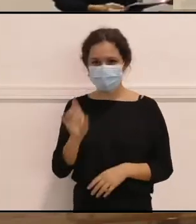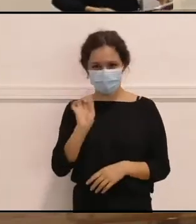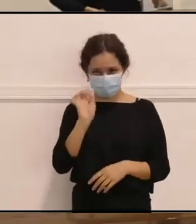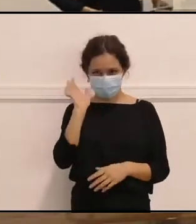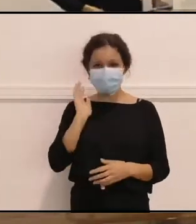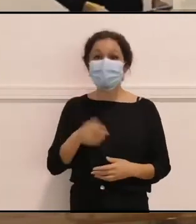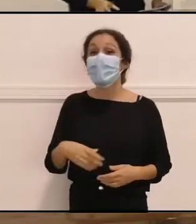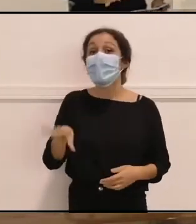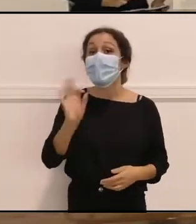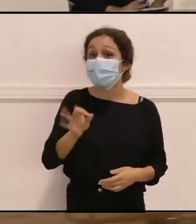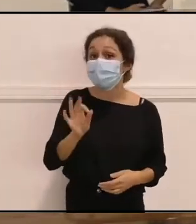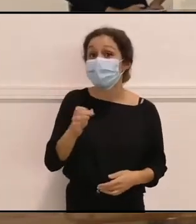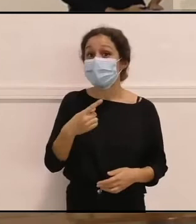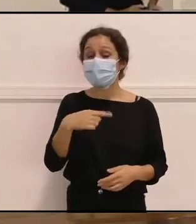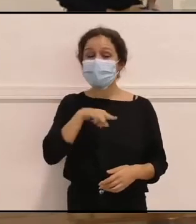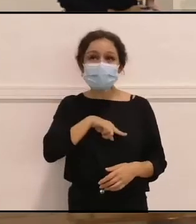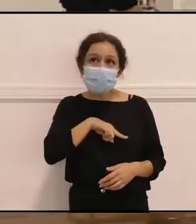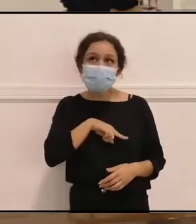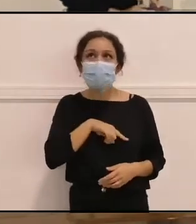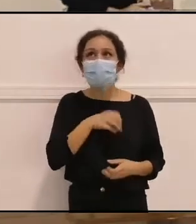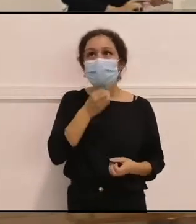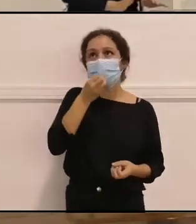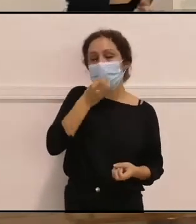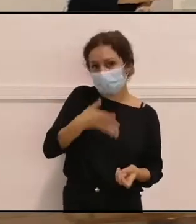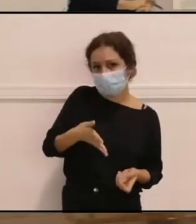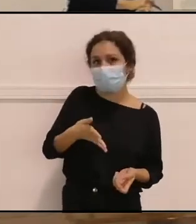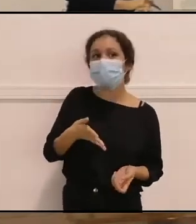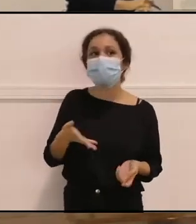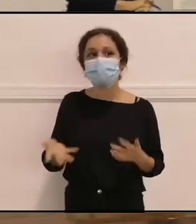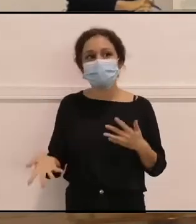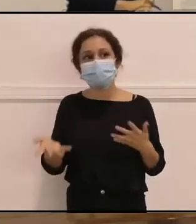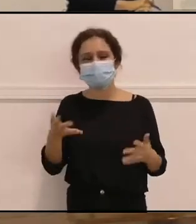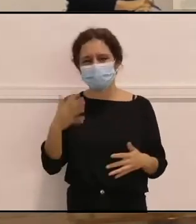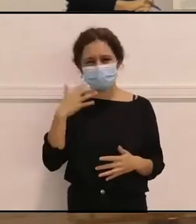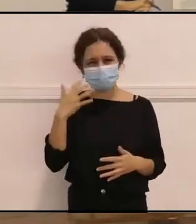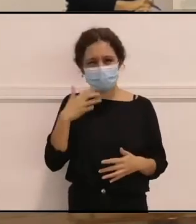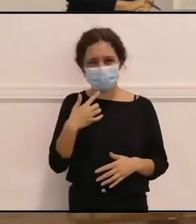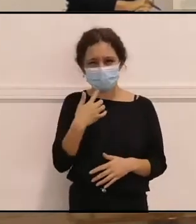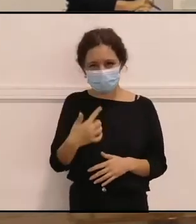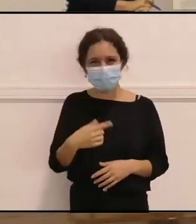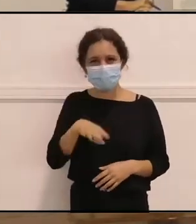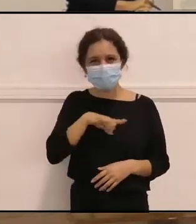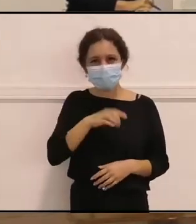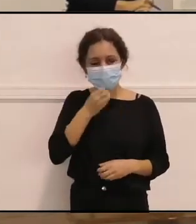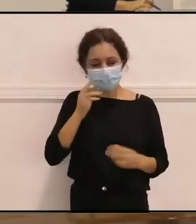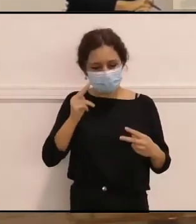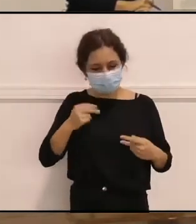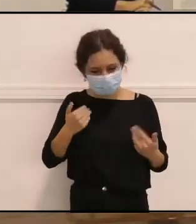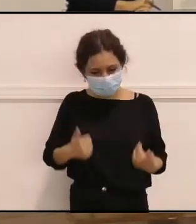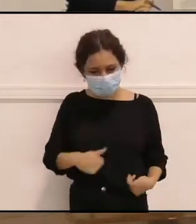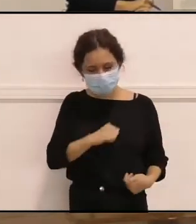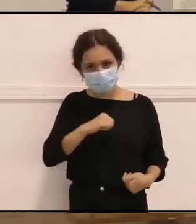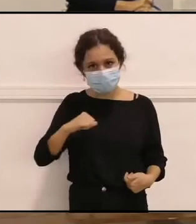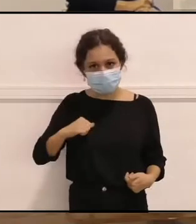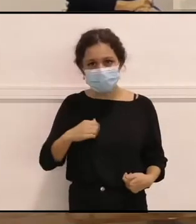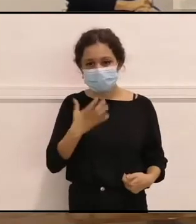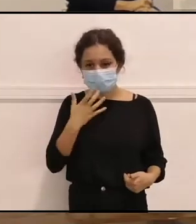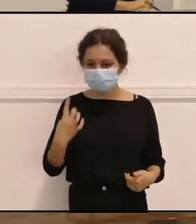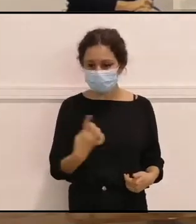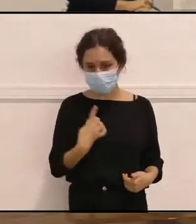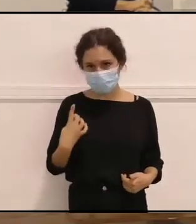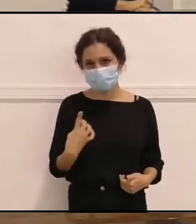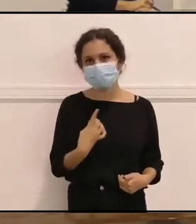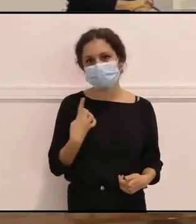Mira, la verdad que me siento muy bien, esto va a sonar un poco a lo mejor raro, pero me siento muy bien conmigo misma muchas veces en soledad.